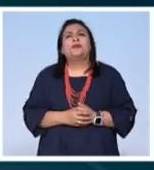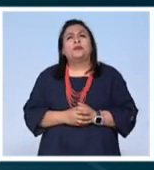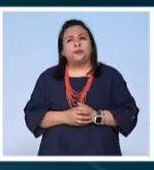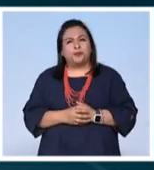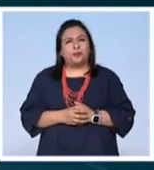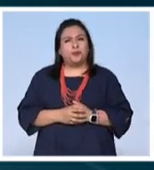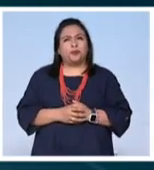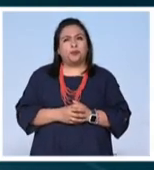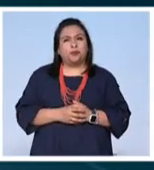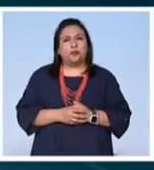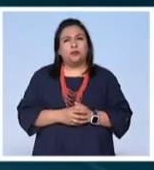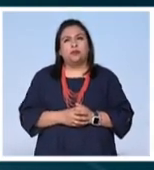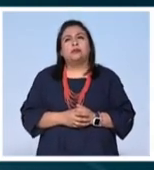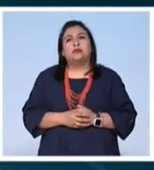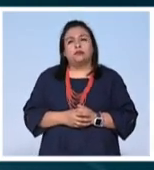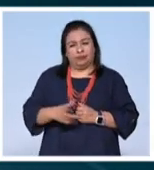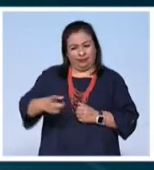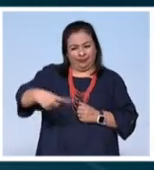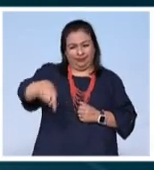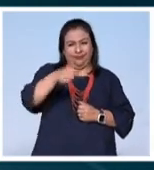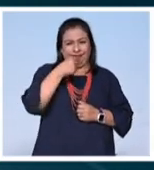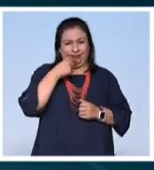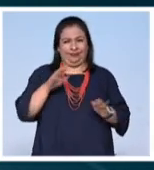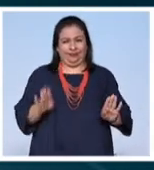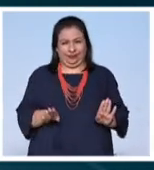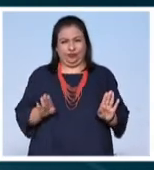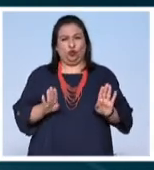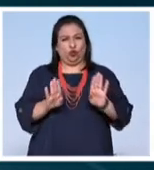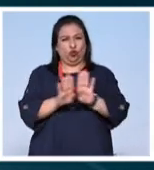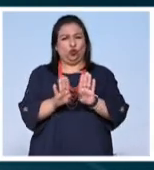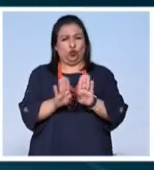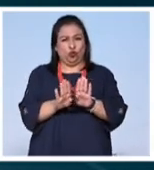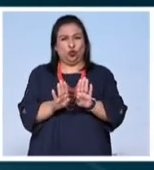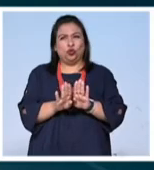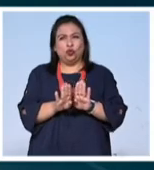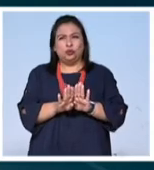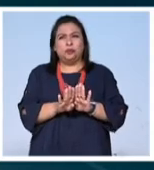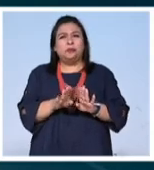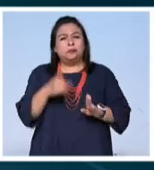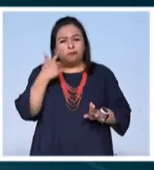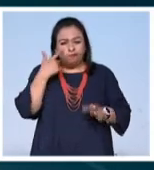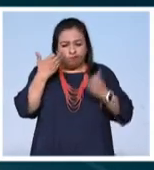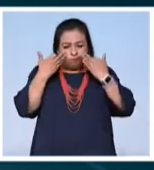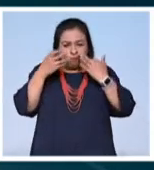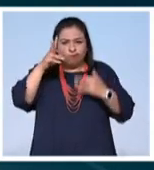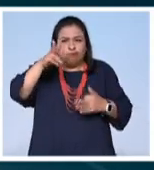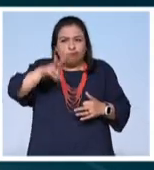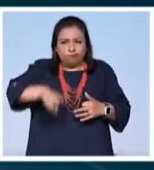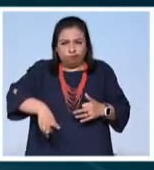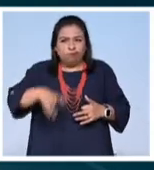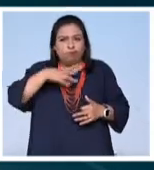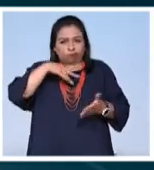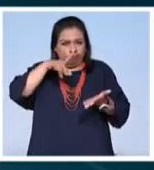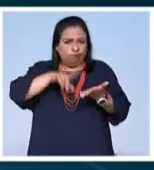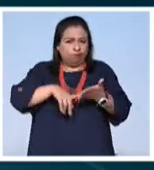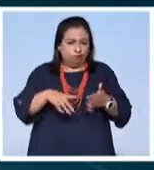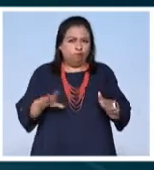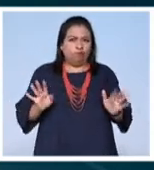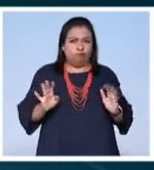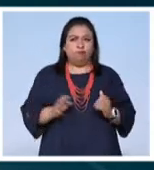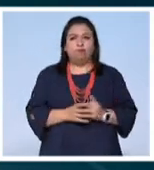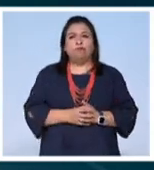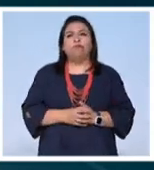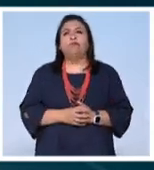manera de los niños de enfrentar la realidad que encuentran. sea, de